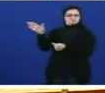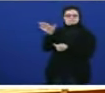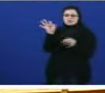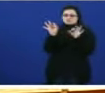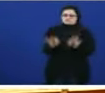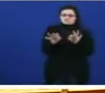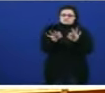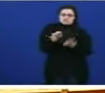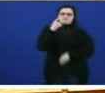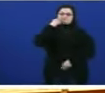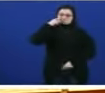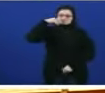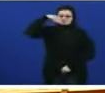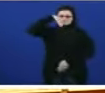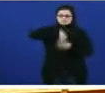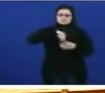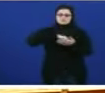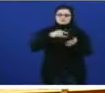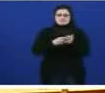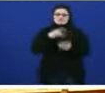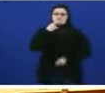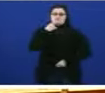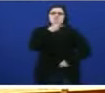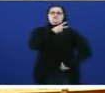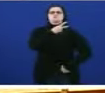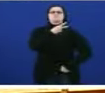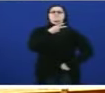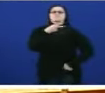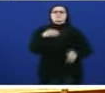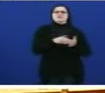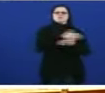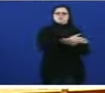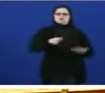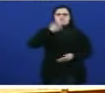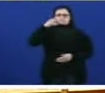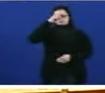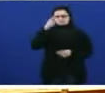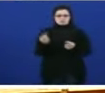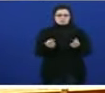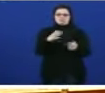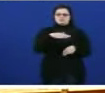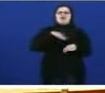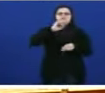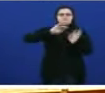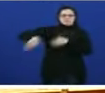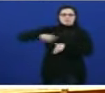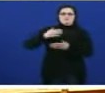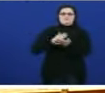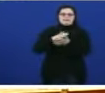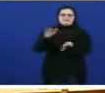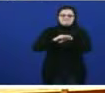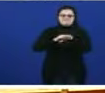Pois, miren, este plan que di que está dotado con 2.000 millóns de euros, non sabemos onde están os cartos, ah, están aquí na última página, perdón,